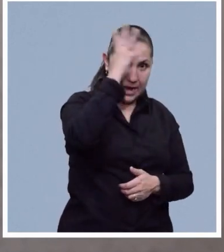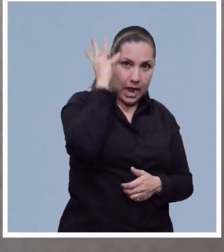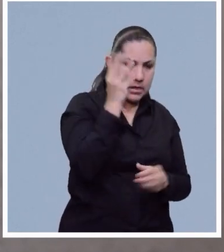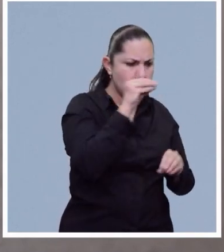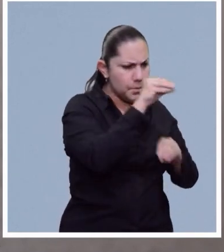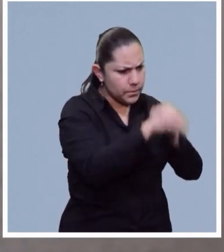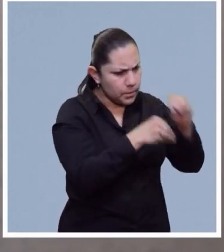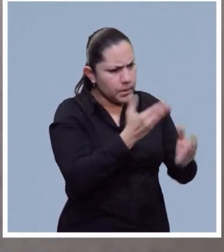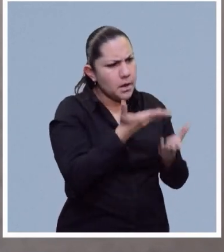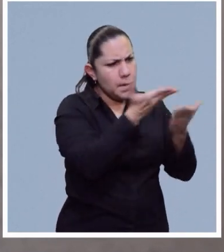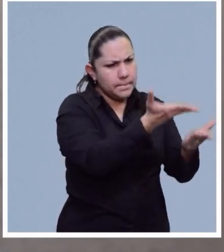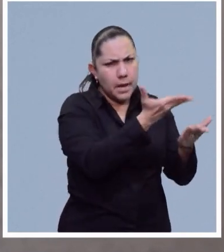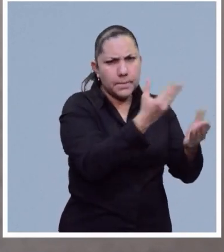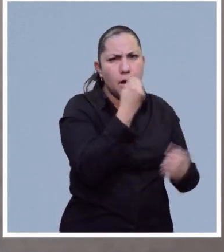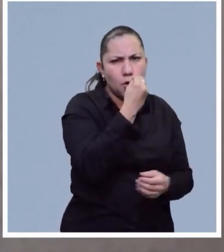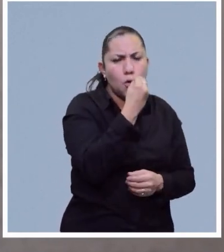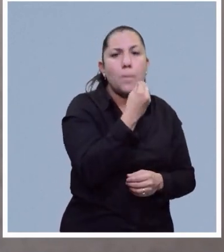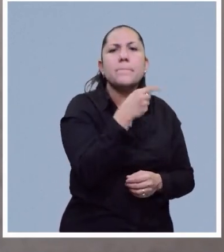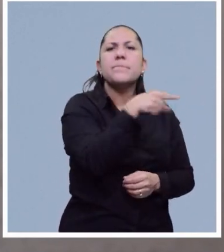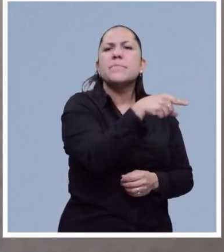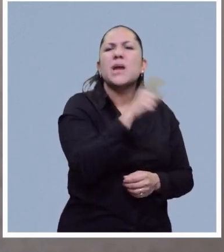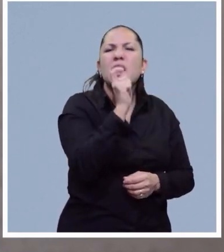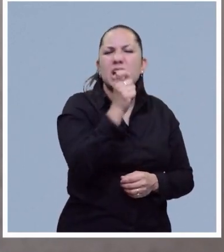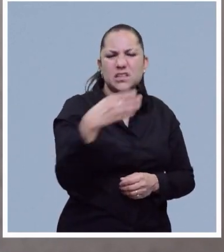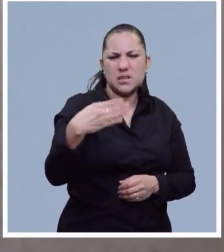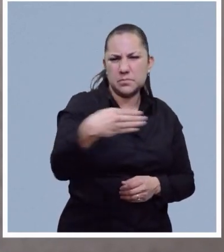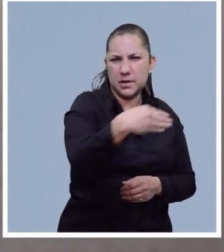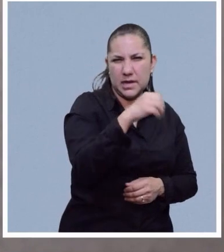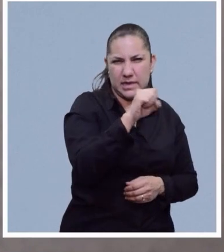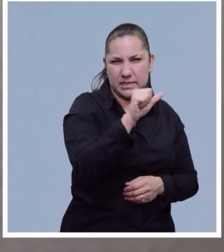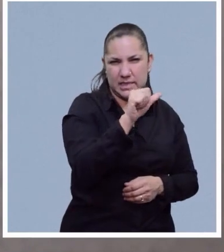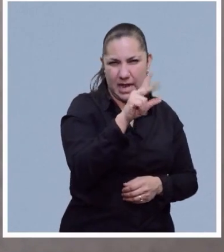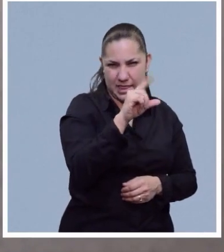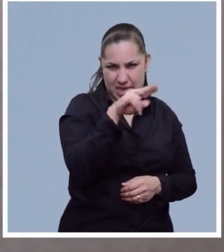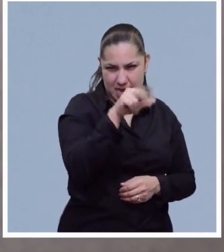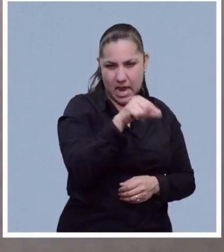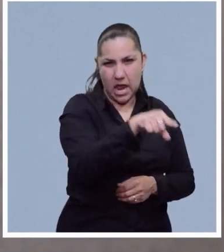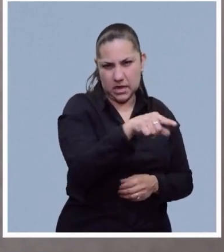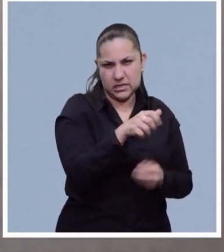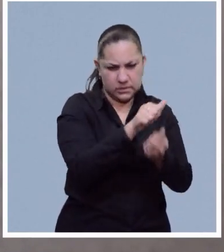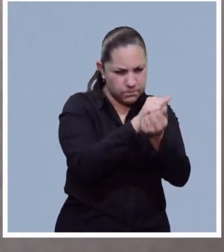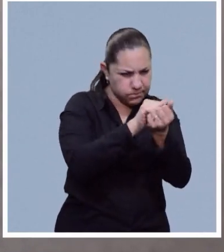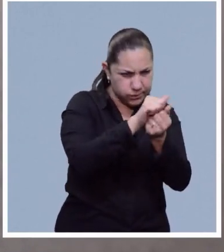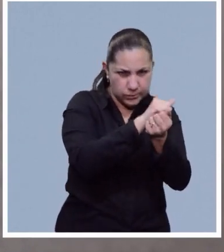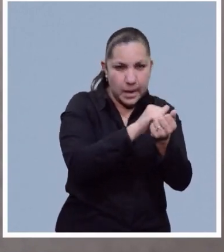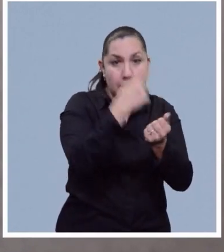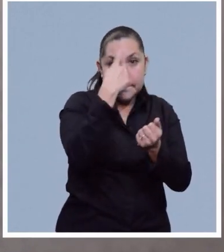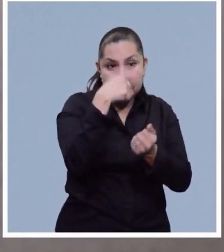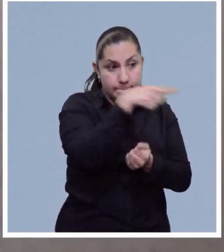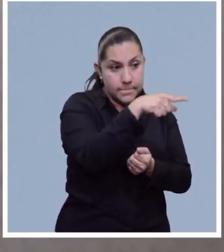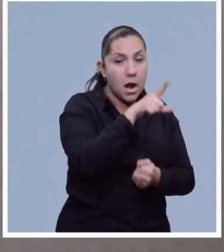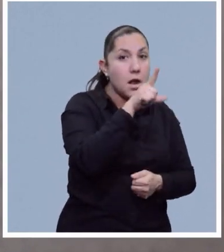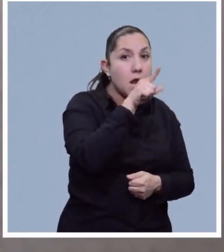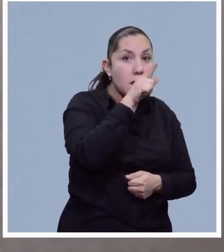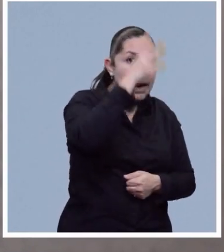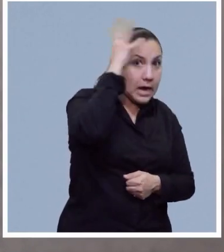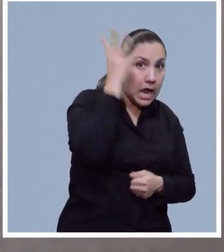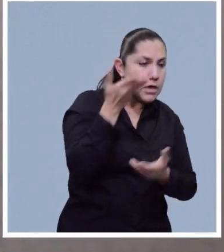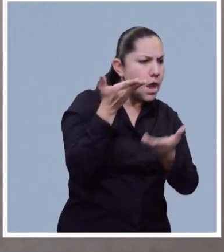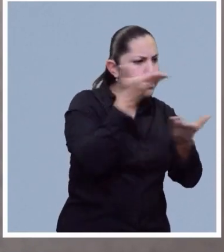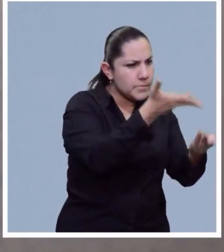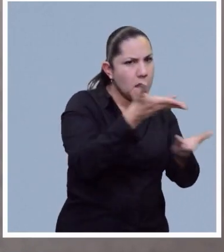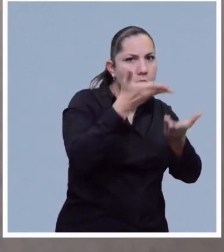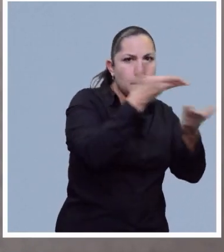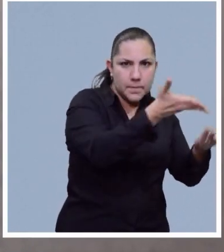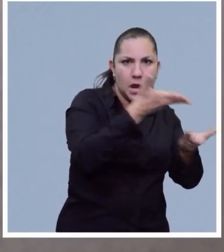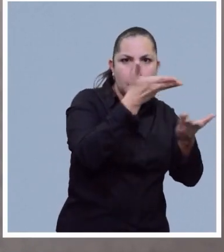Ok. Es como sardina que es específicamente molido para la planta de alimentación de los animales y cuando